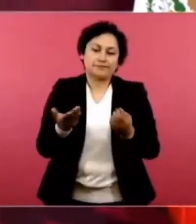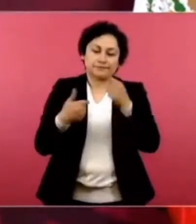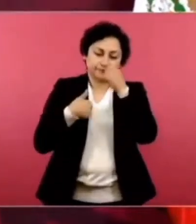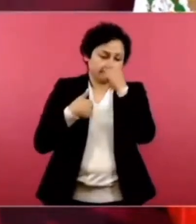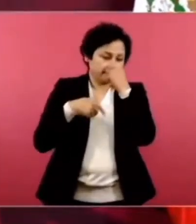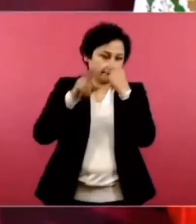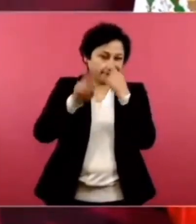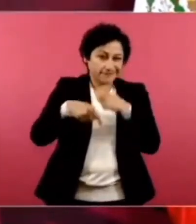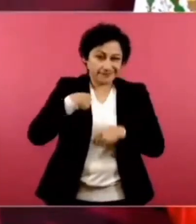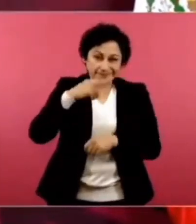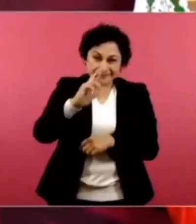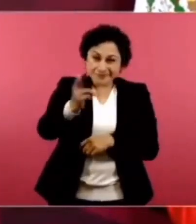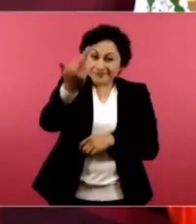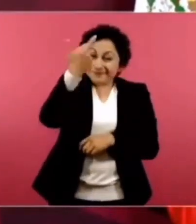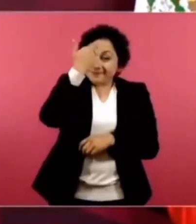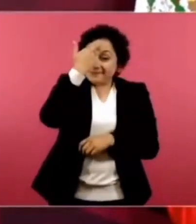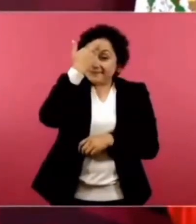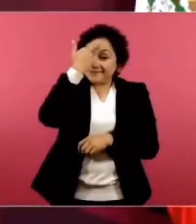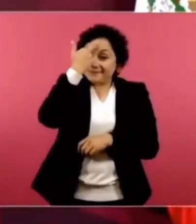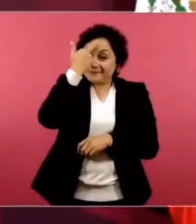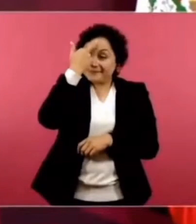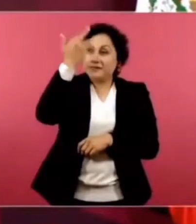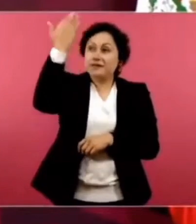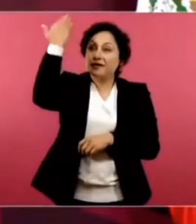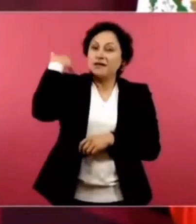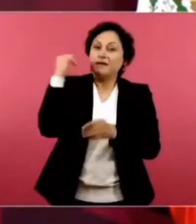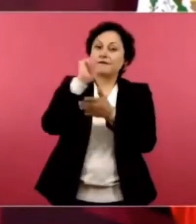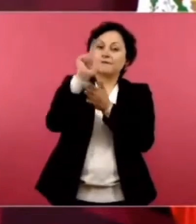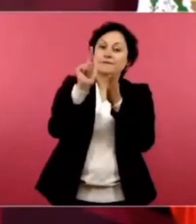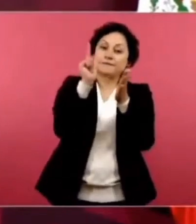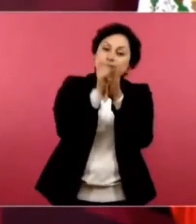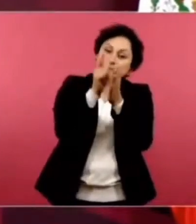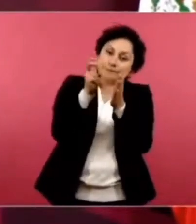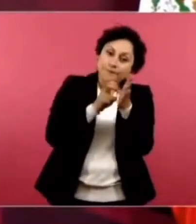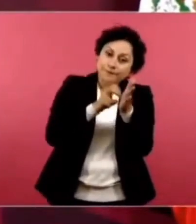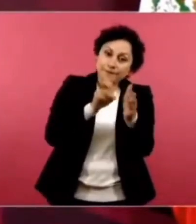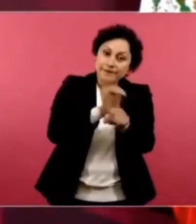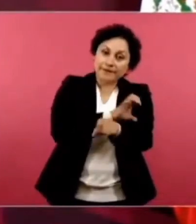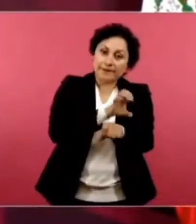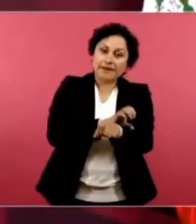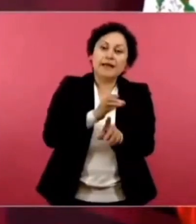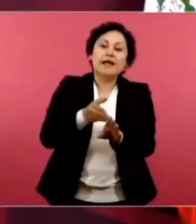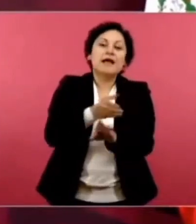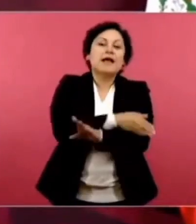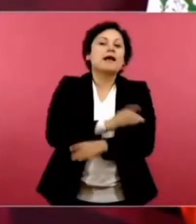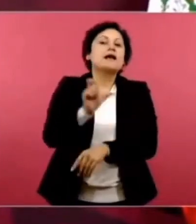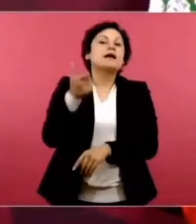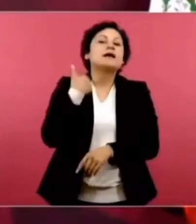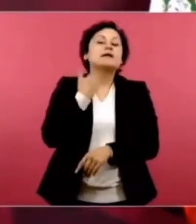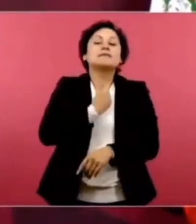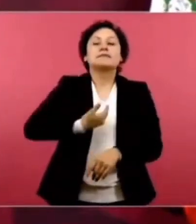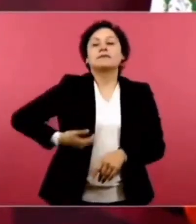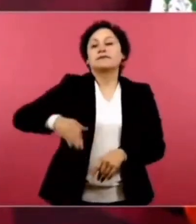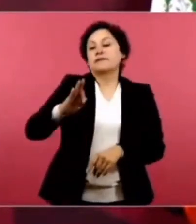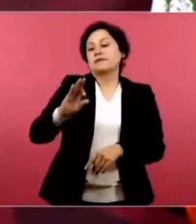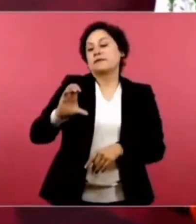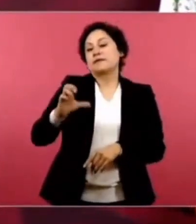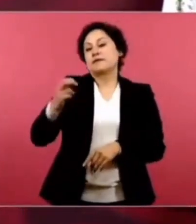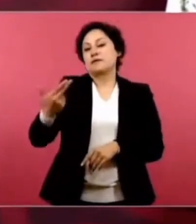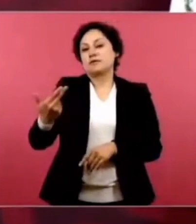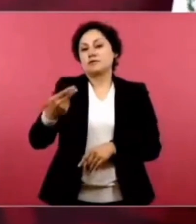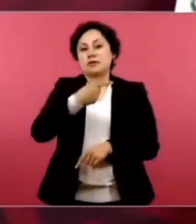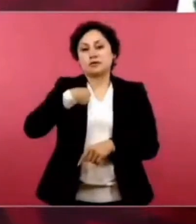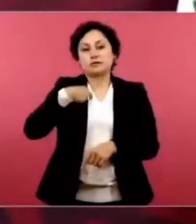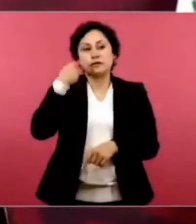intentaron de nuevo con esa reforma, ya lo había hecho a Calderón y habíamos detenido para